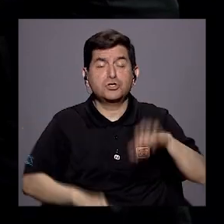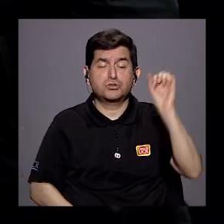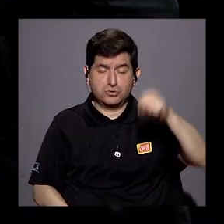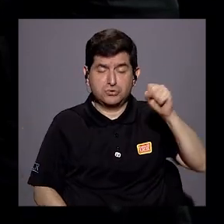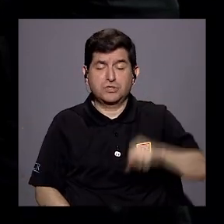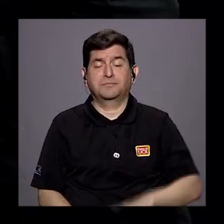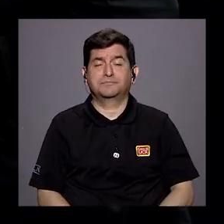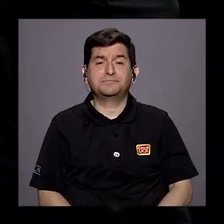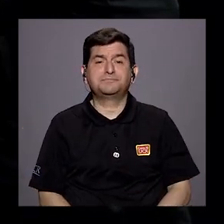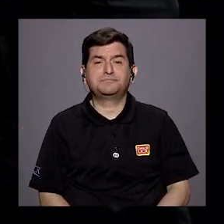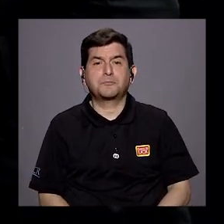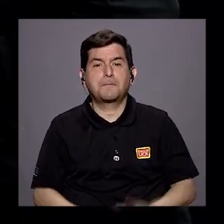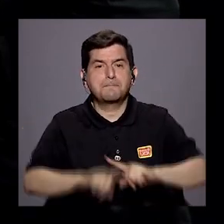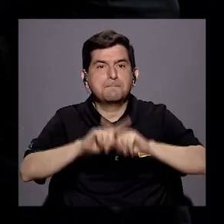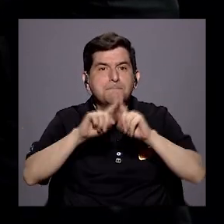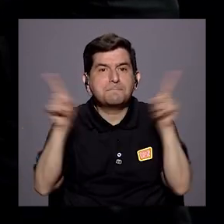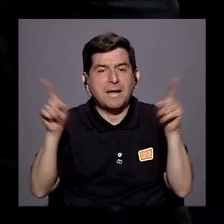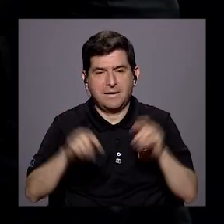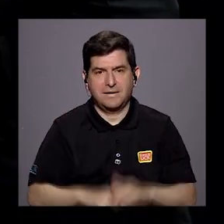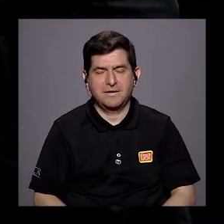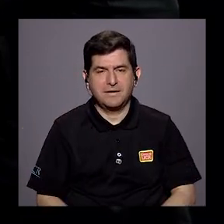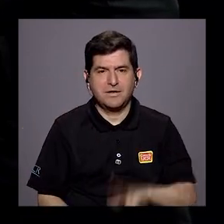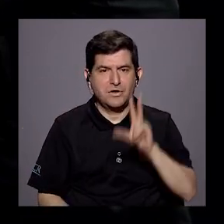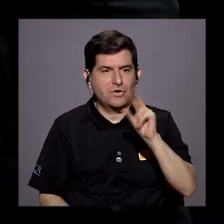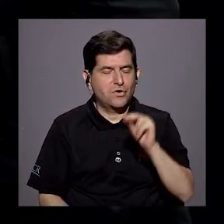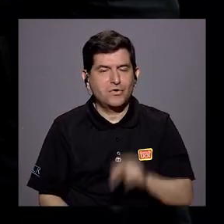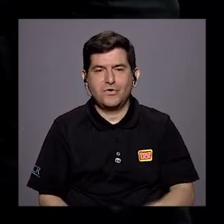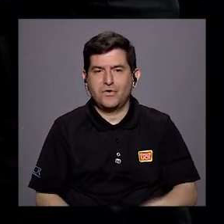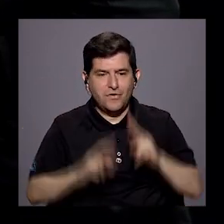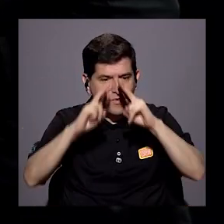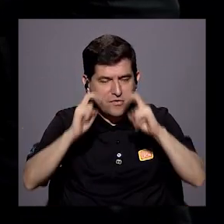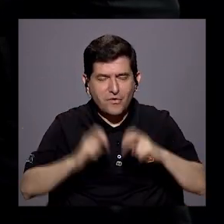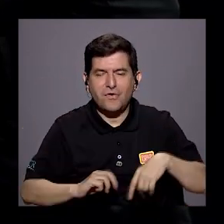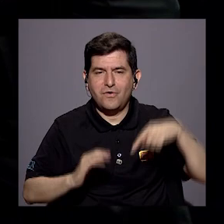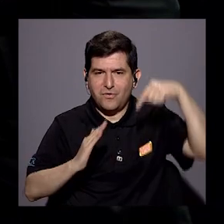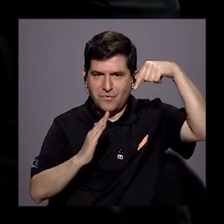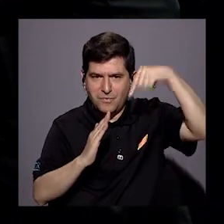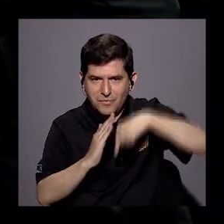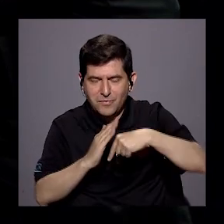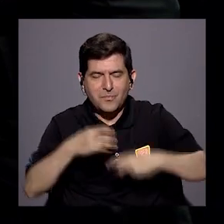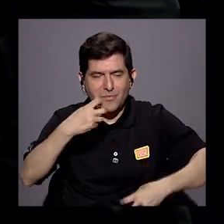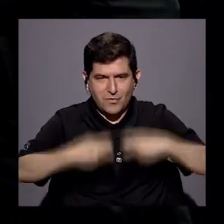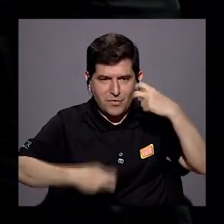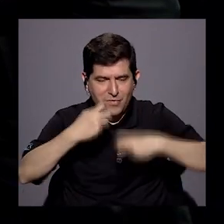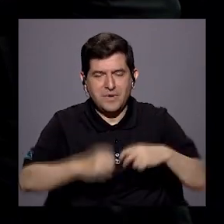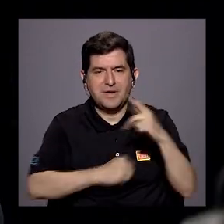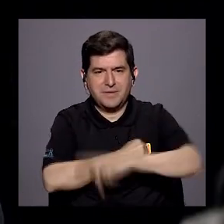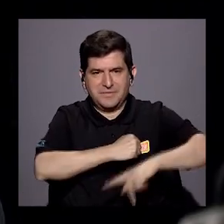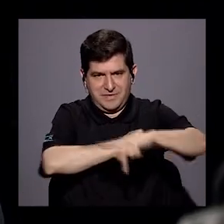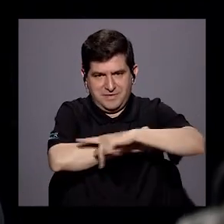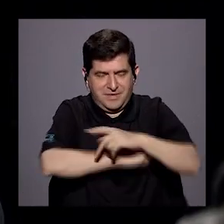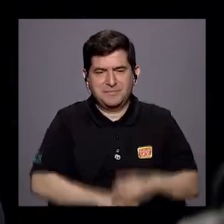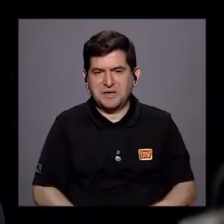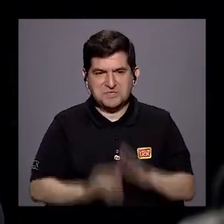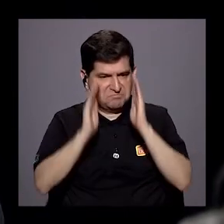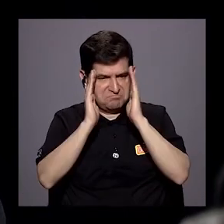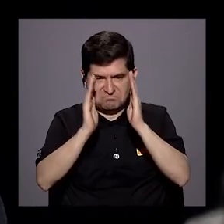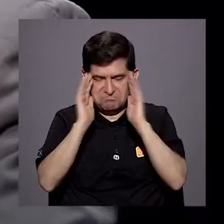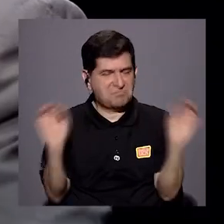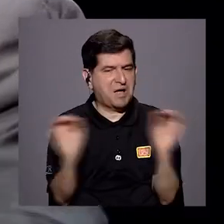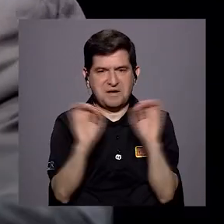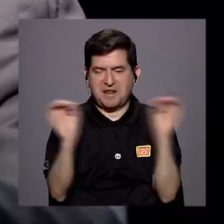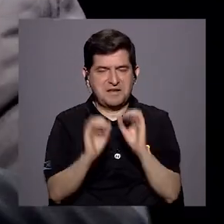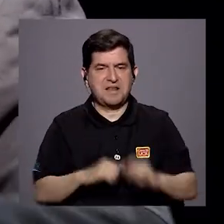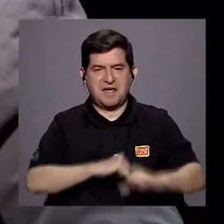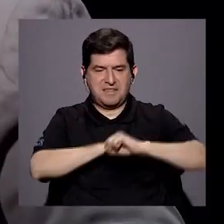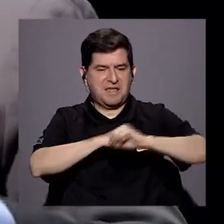polarizado con eso, ¿verdad? Pero sin embargo no se realizaron los temas de fondo del país. Y los problemas reales del país no se analizaron